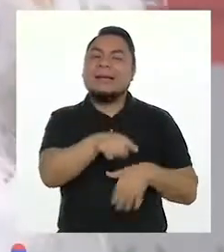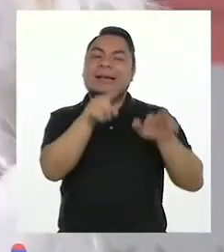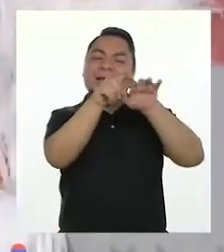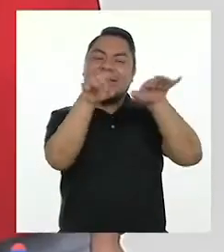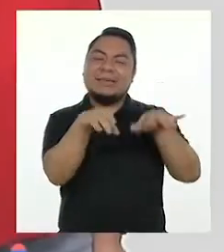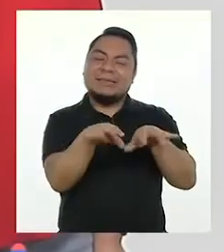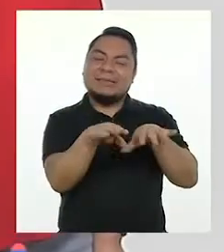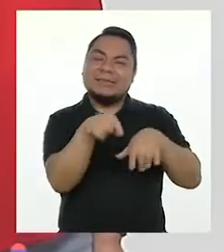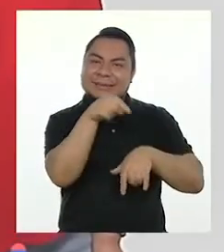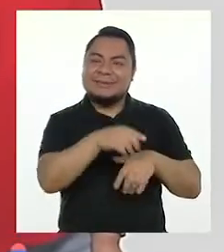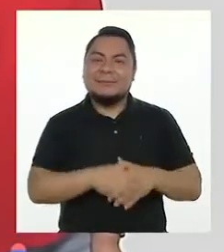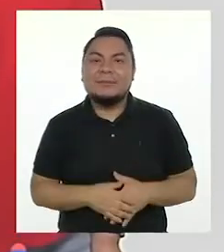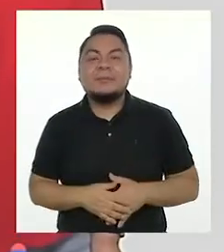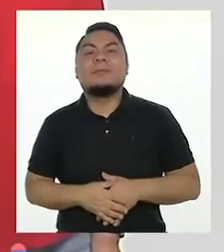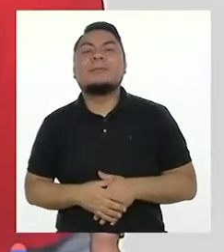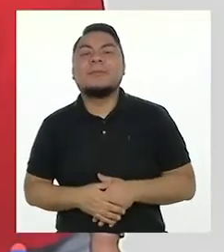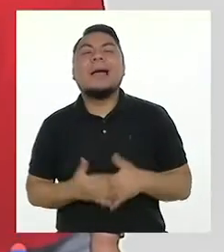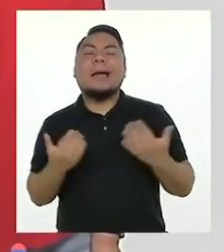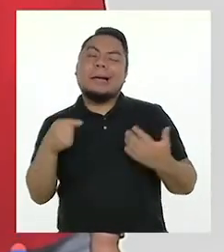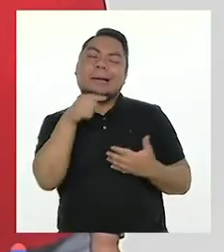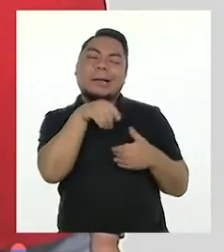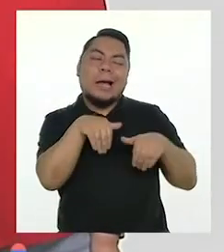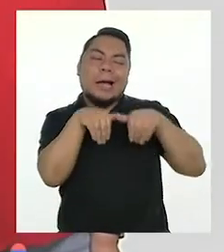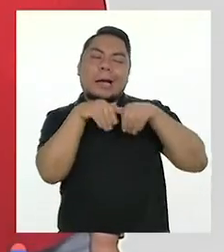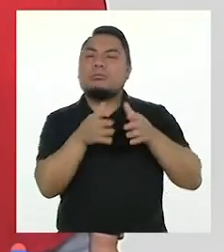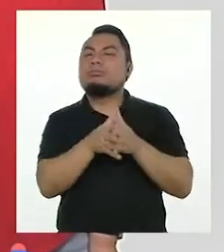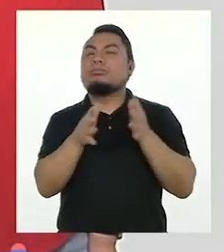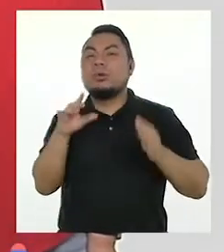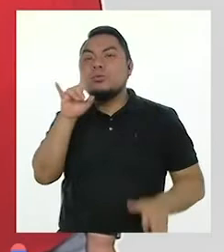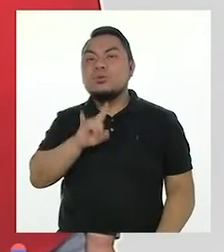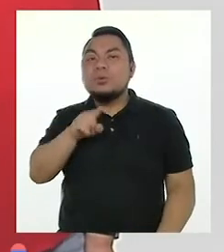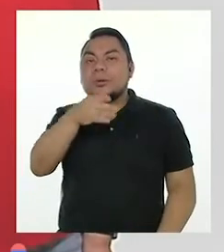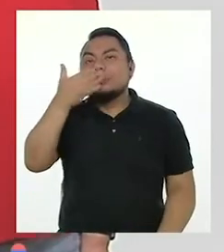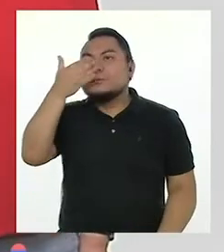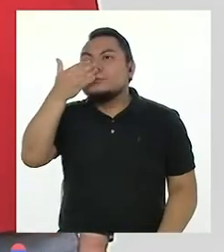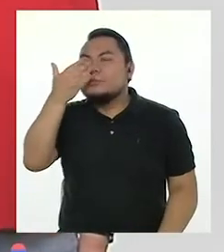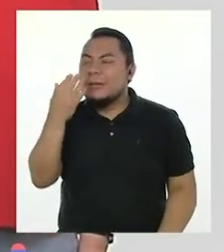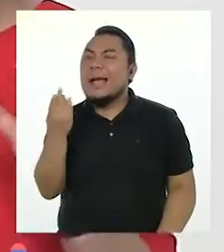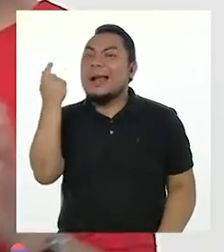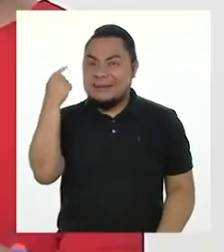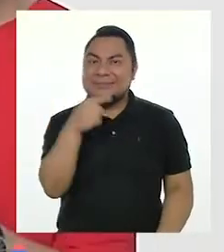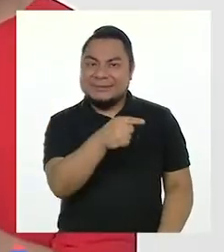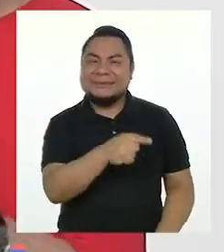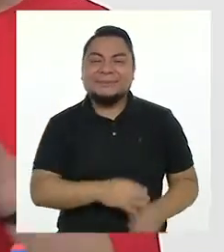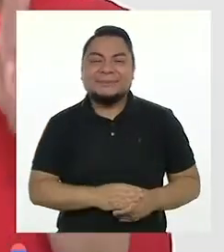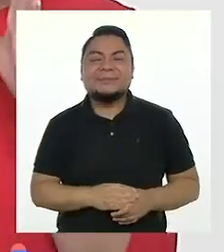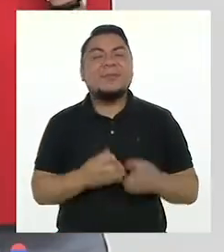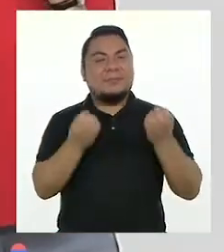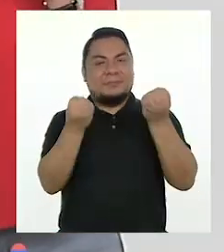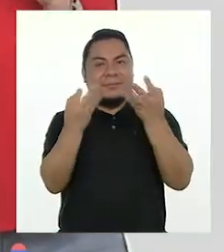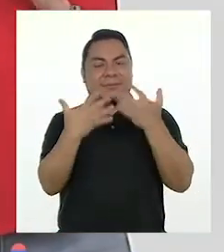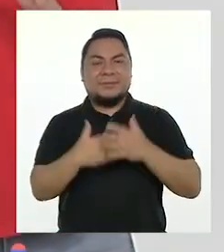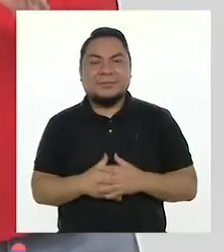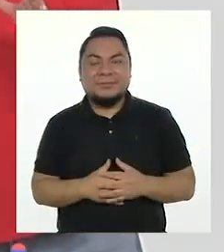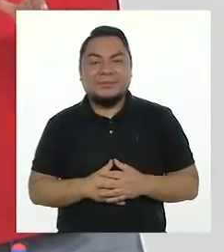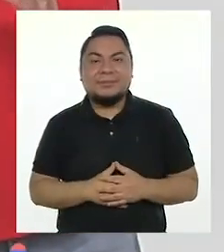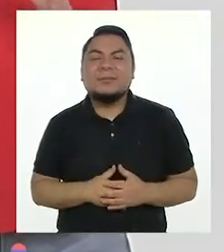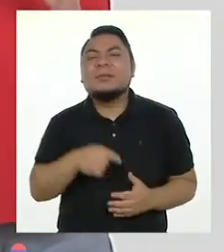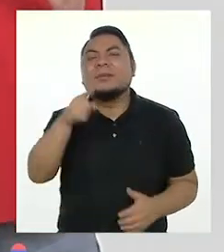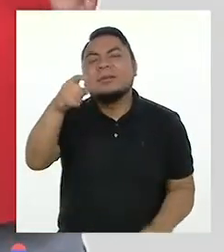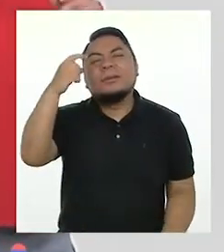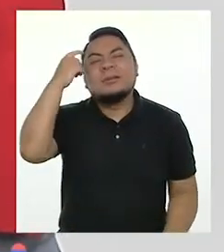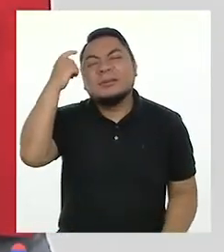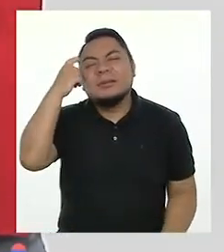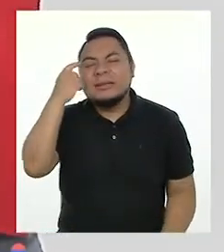internet. Es que los perritos son muy útiles por su olfato. Muy bien. ¿Qué